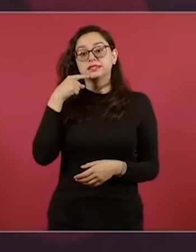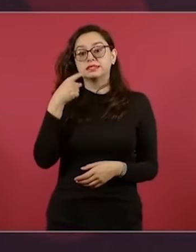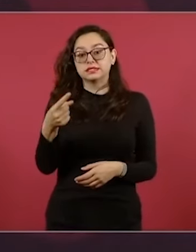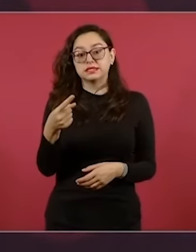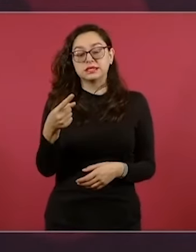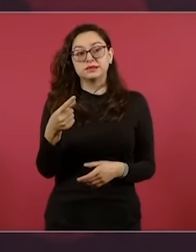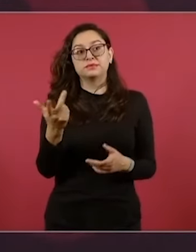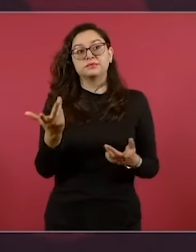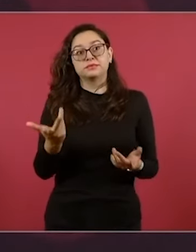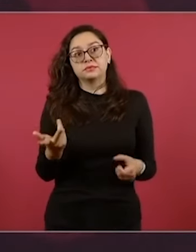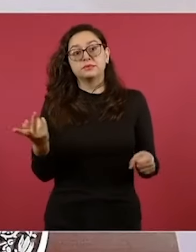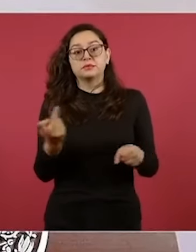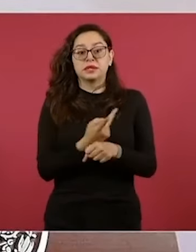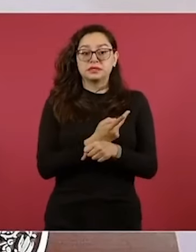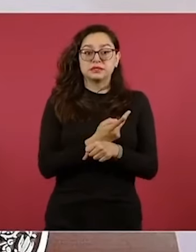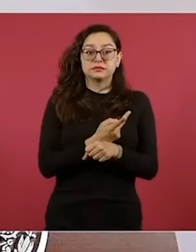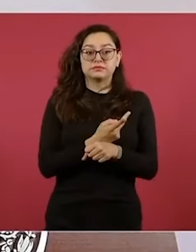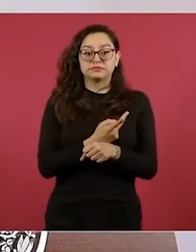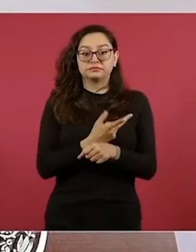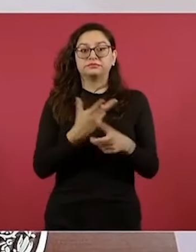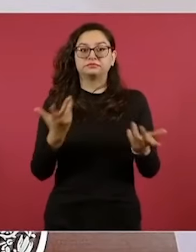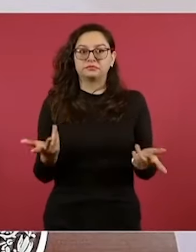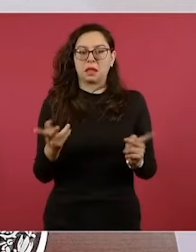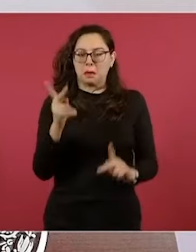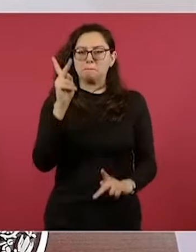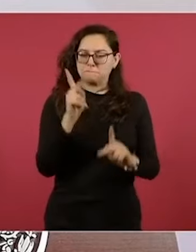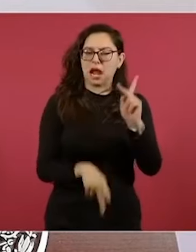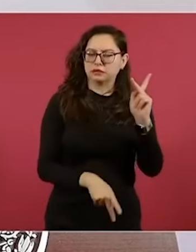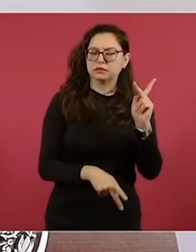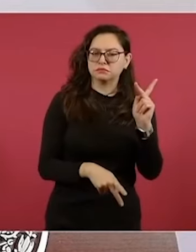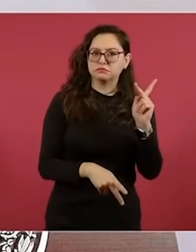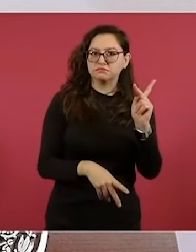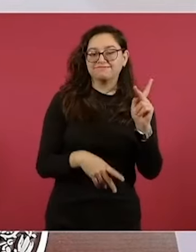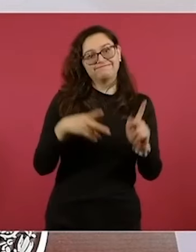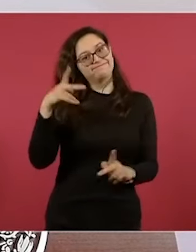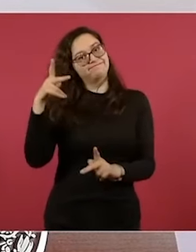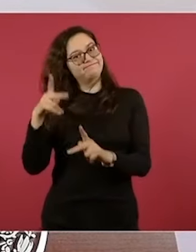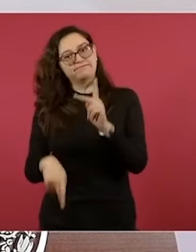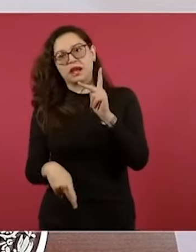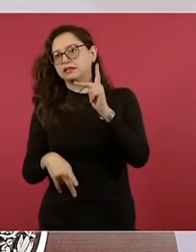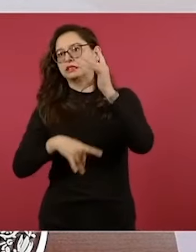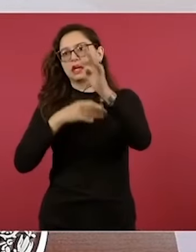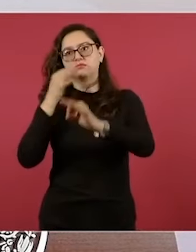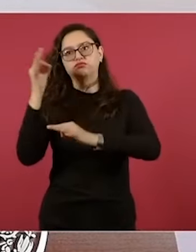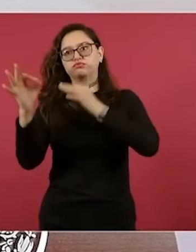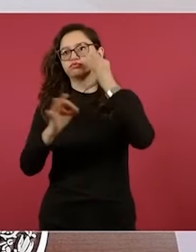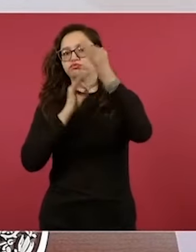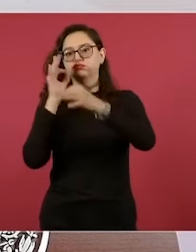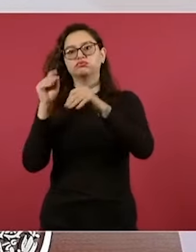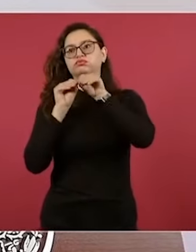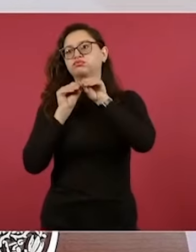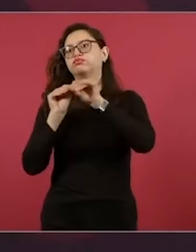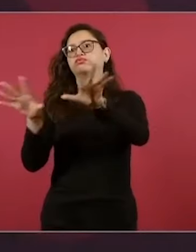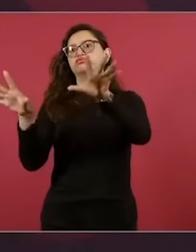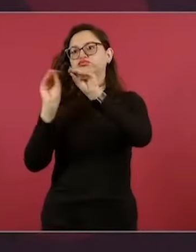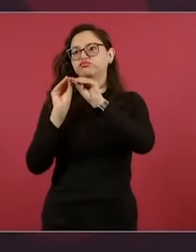situación para inducir miedo e intentar desprestigiar a su gobierno y a su persona. Asimismo, señaló que los medios de información vendidos o alquilados al